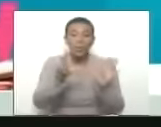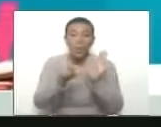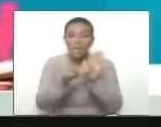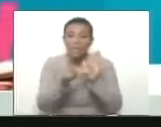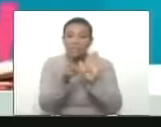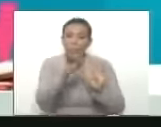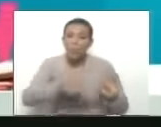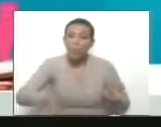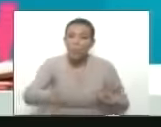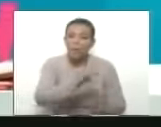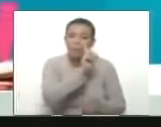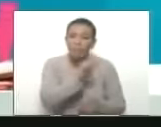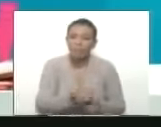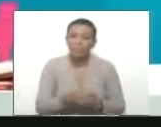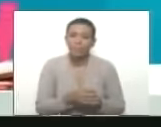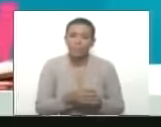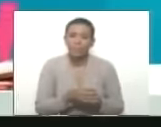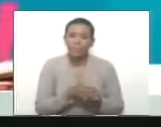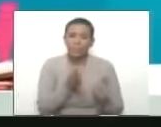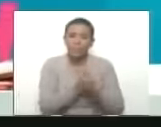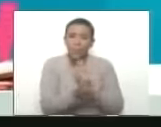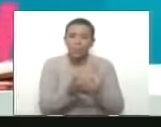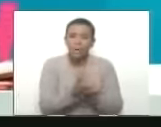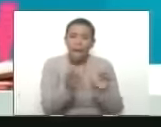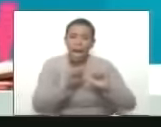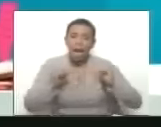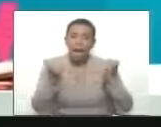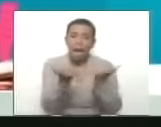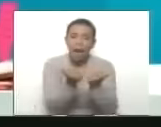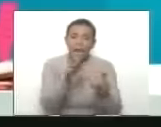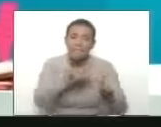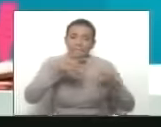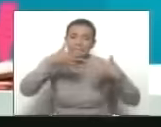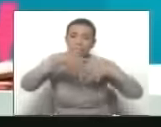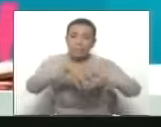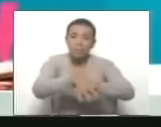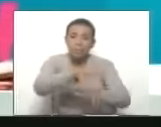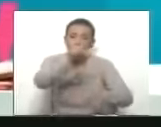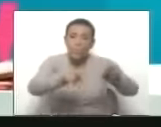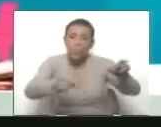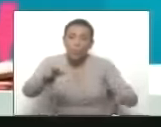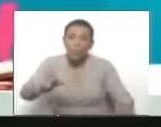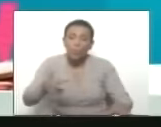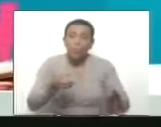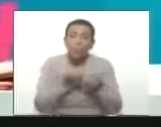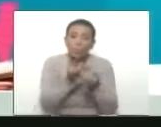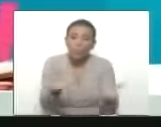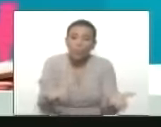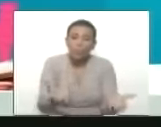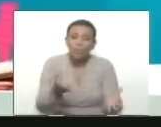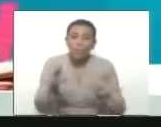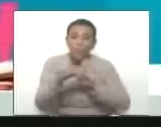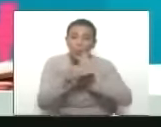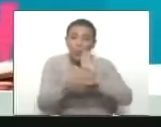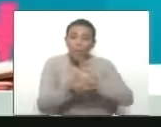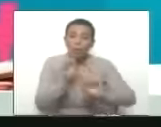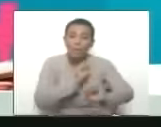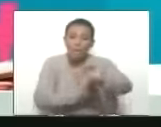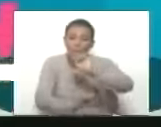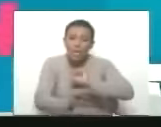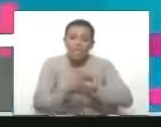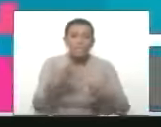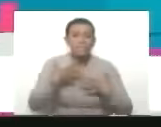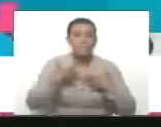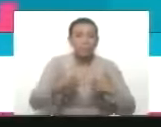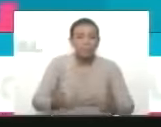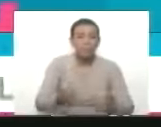emblemáticos por las áreas de salud integral donde se impartirán las medidas preventivas de